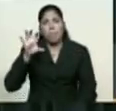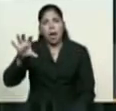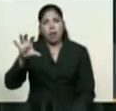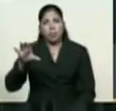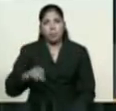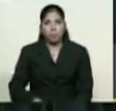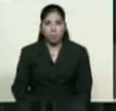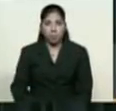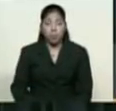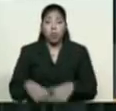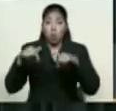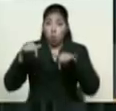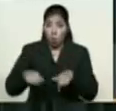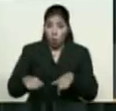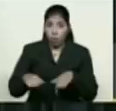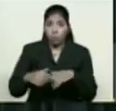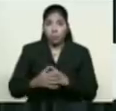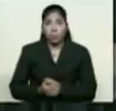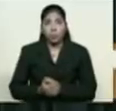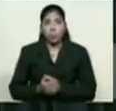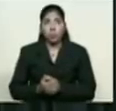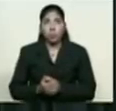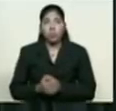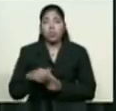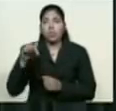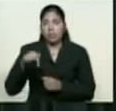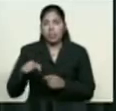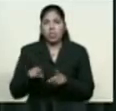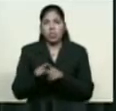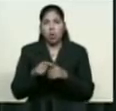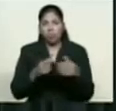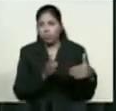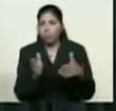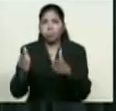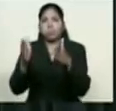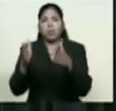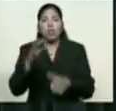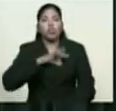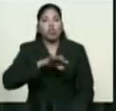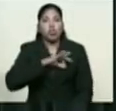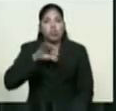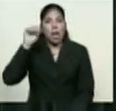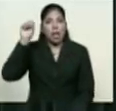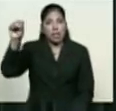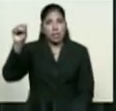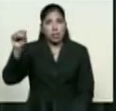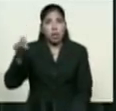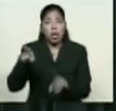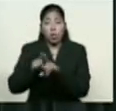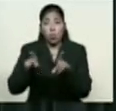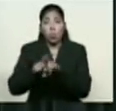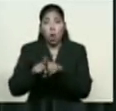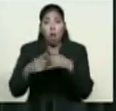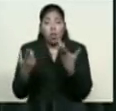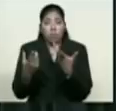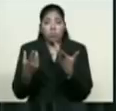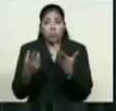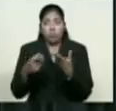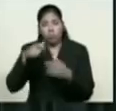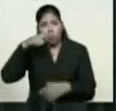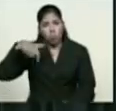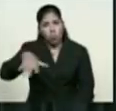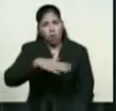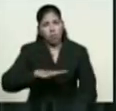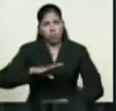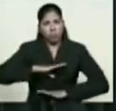Hoy ratificamos la vía venezolana al socialismo, que es igual decir, la respuesta colectiva de un pueblo